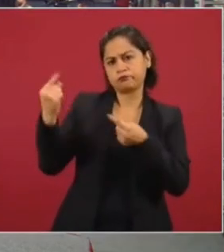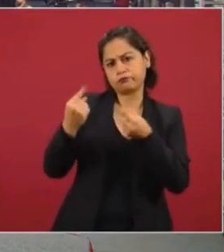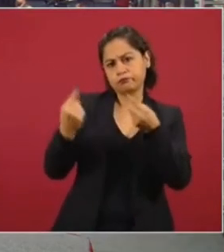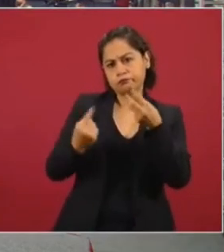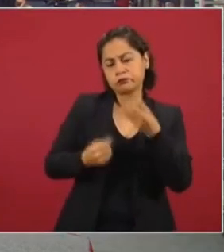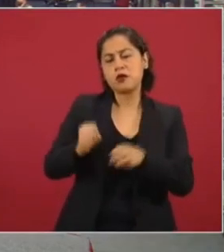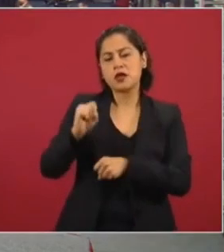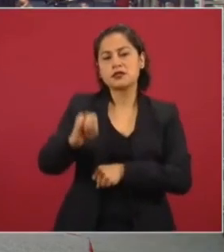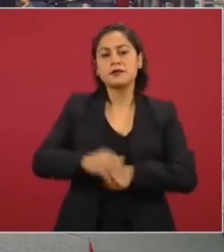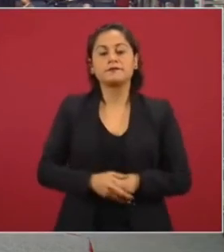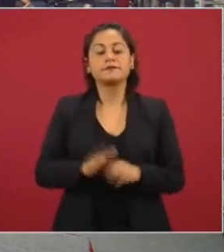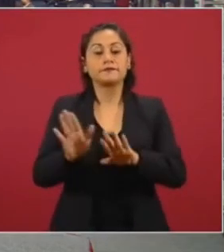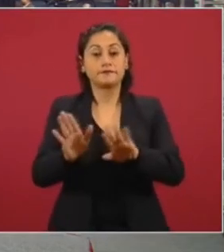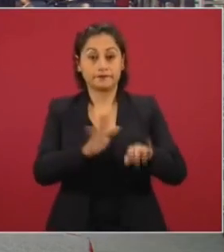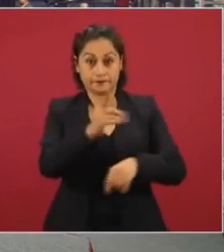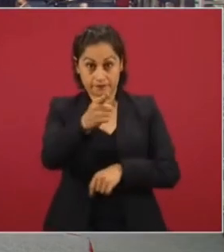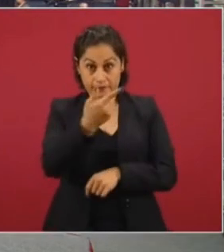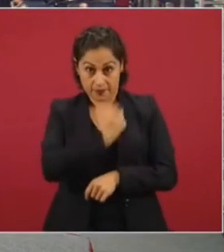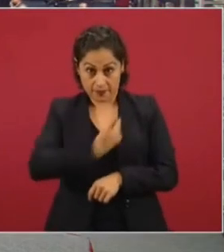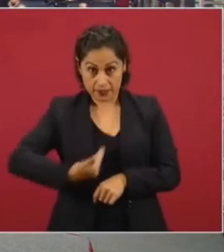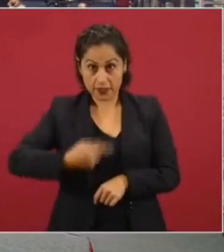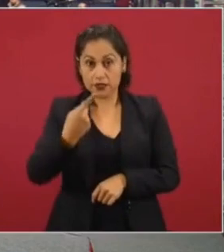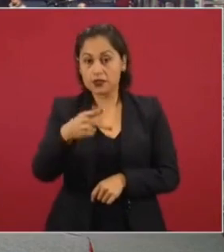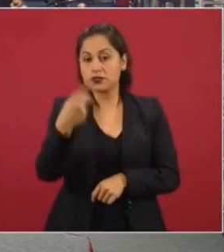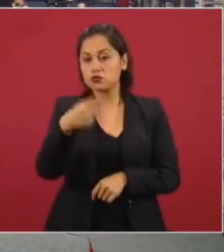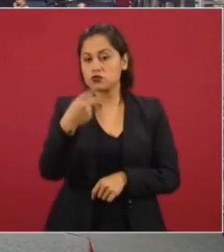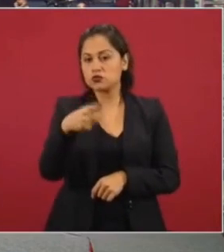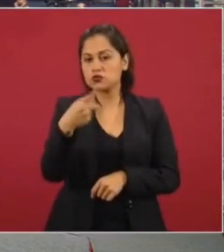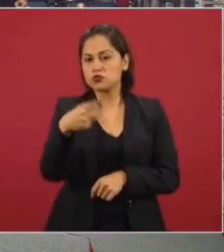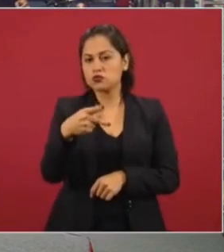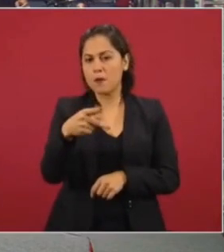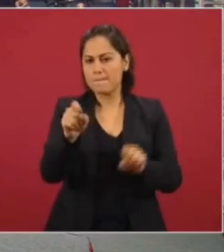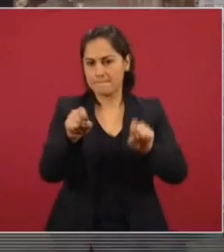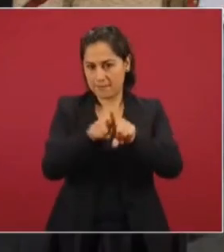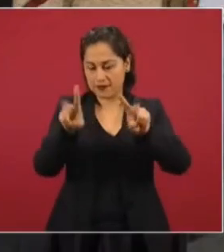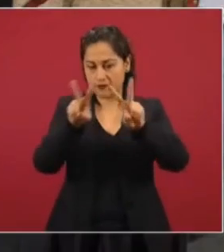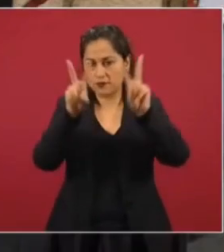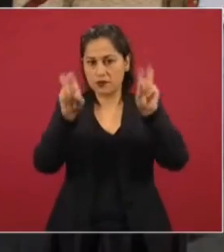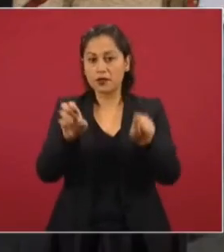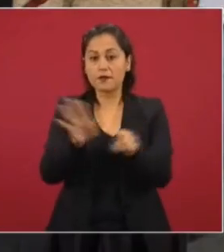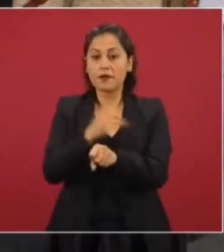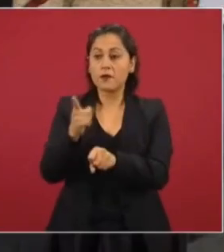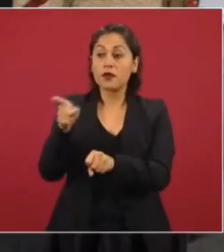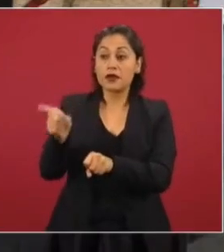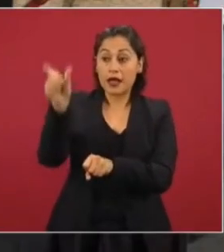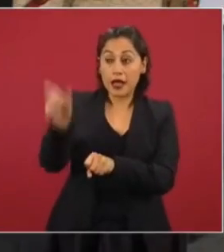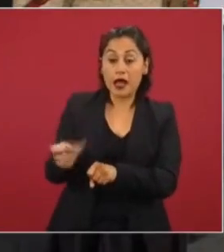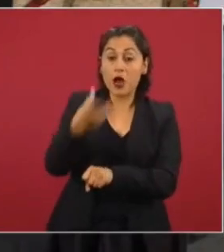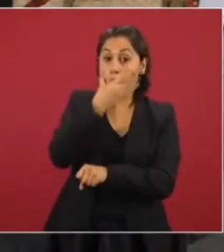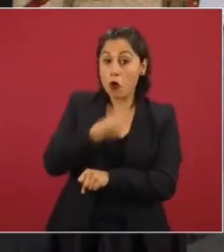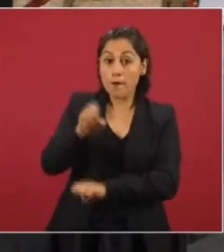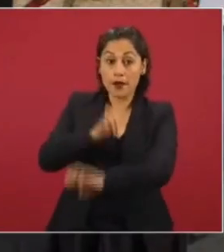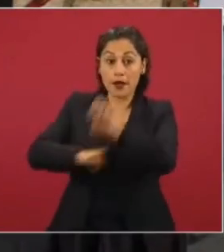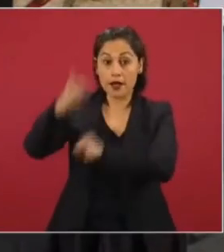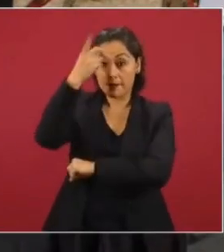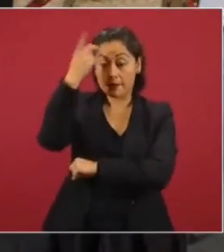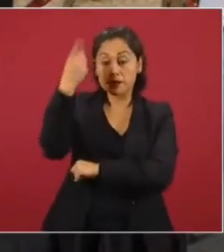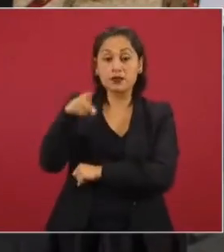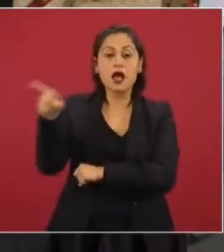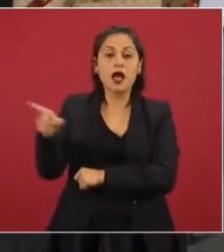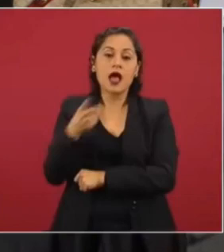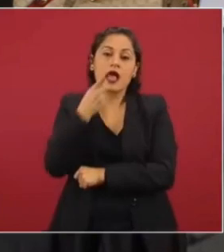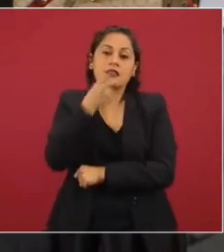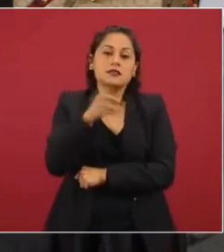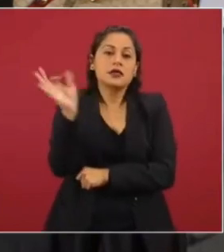Presidente, sobre ese mismo tema, bueno, pues preguntarle, porque el mismo empresario ha mencionado que su error pudo haber sido no haberle